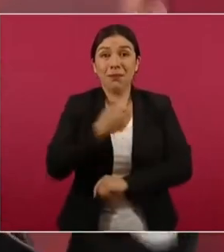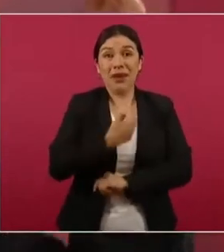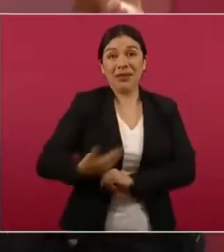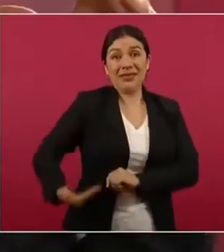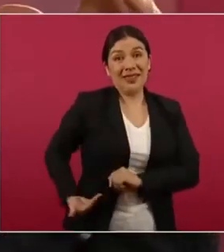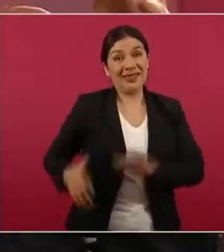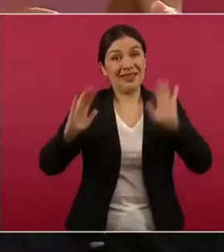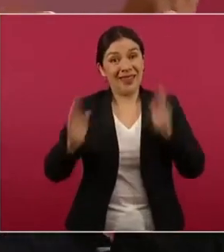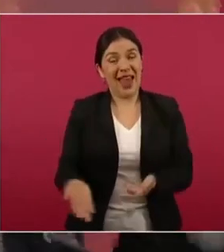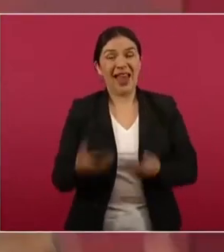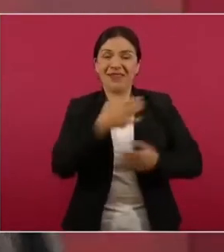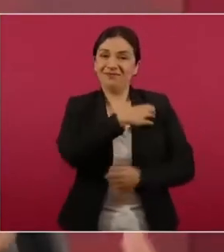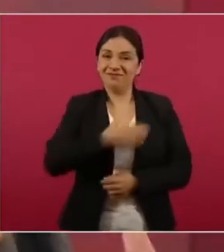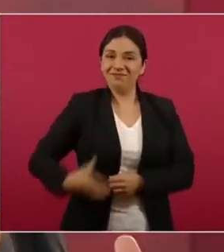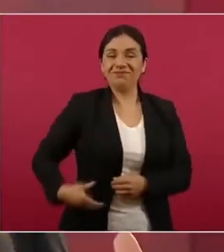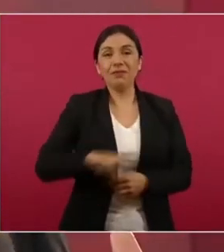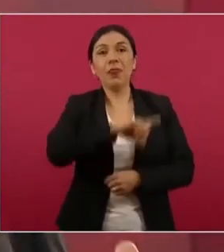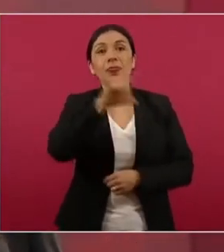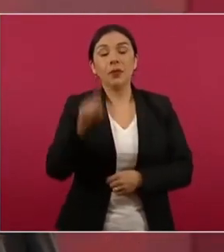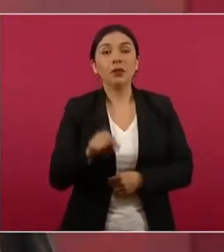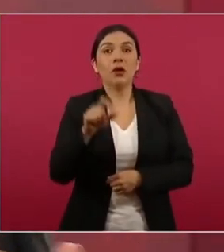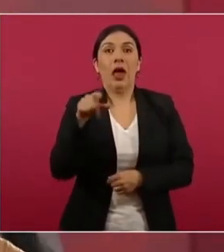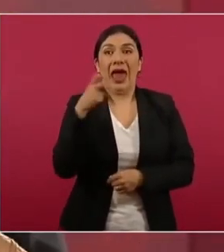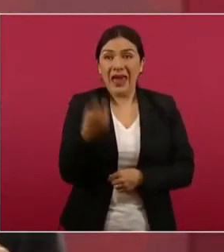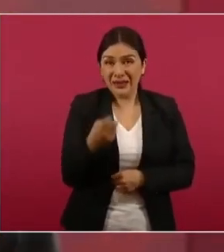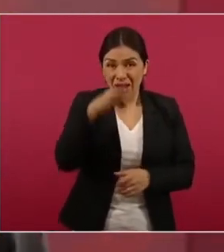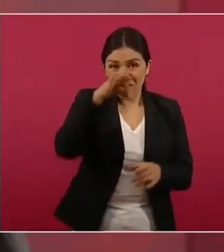después de una elección